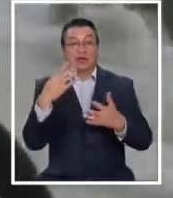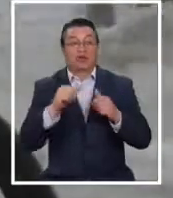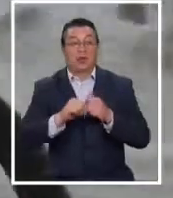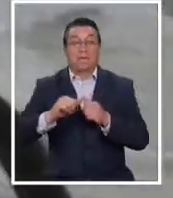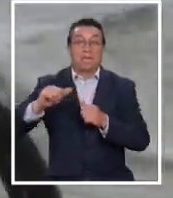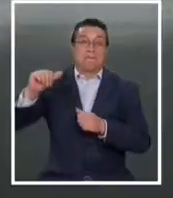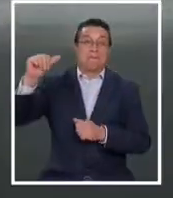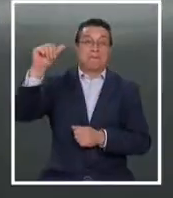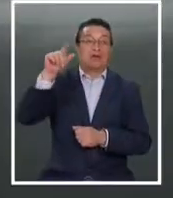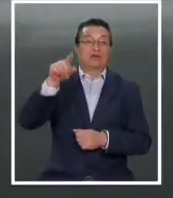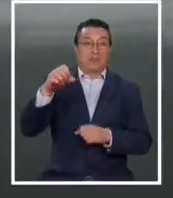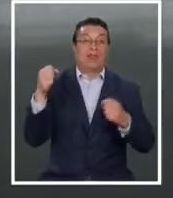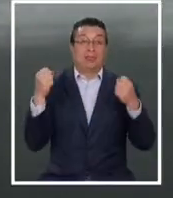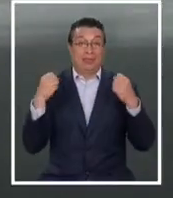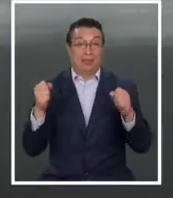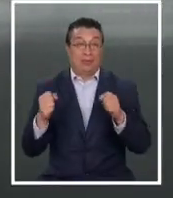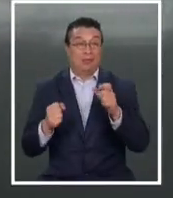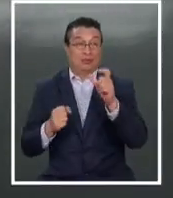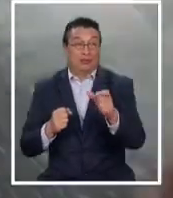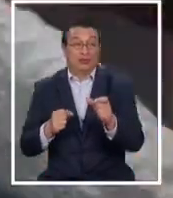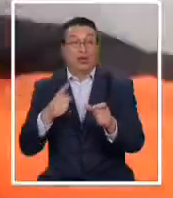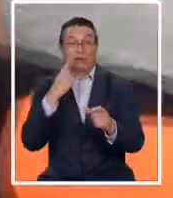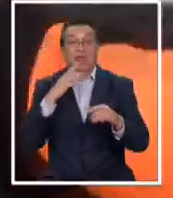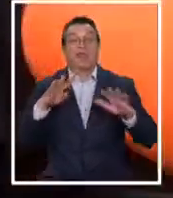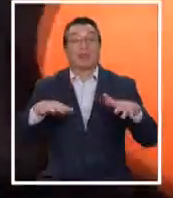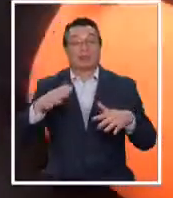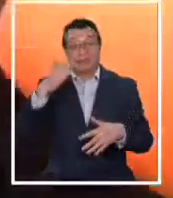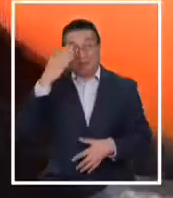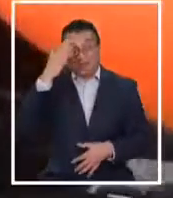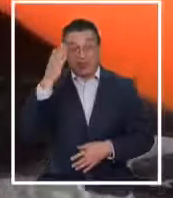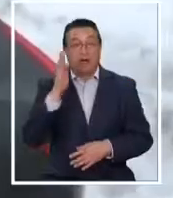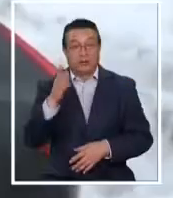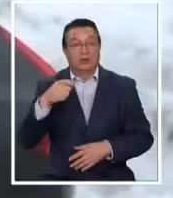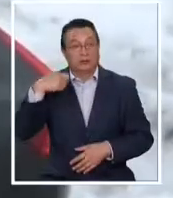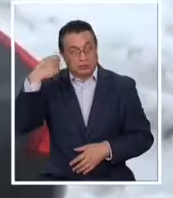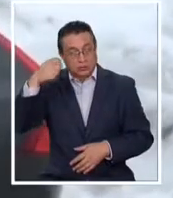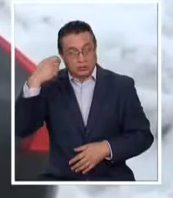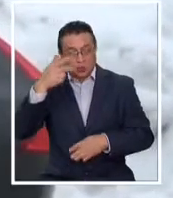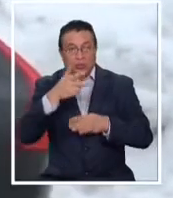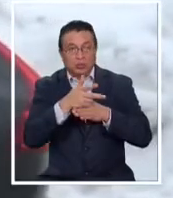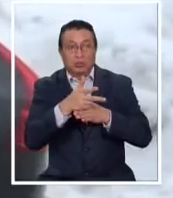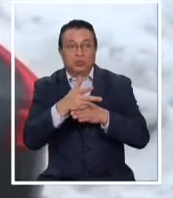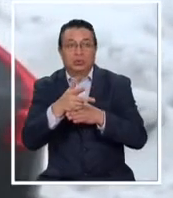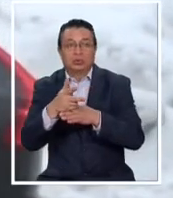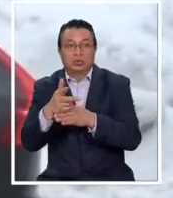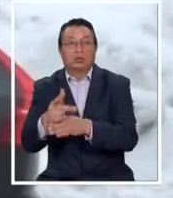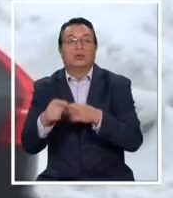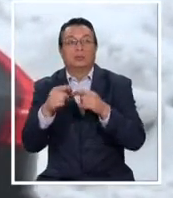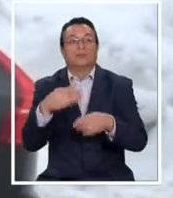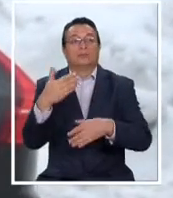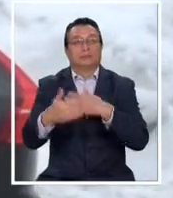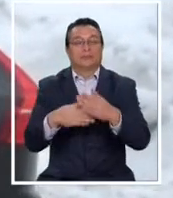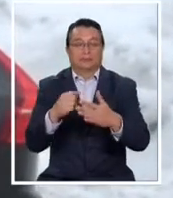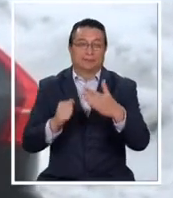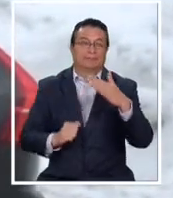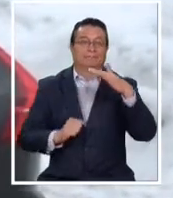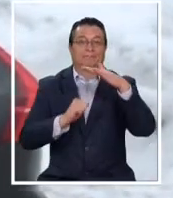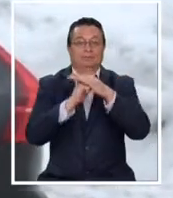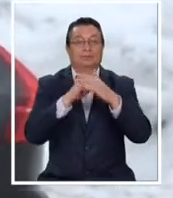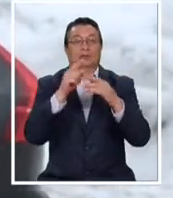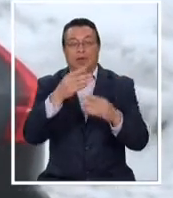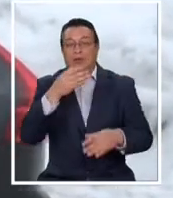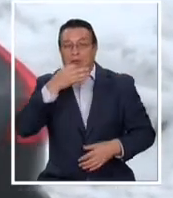metros de altura. Y el deportista se tardó 19 días donde grabó el trayecto que realizó hasta llegar